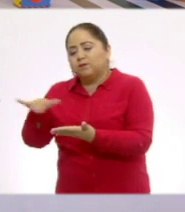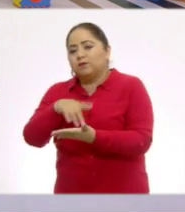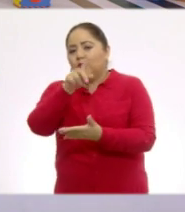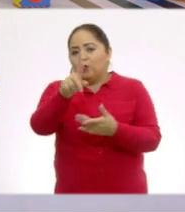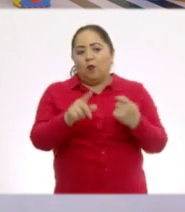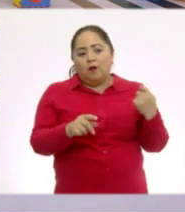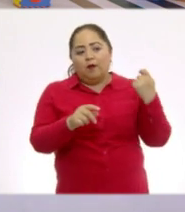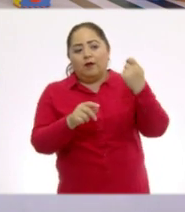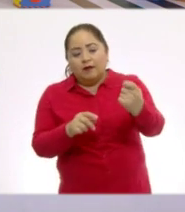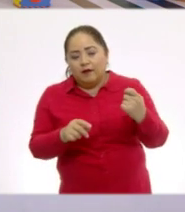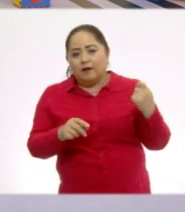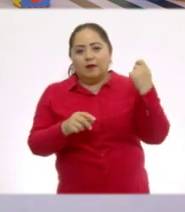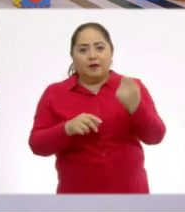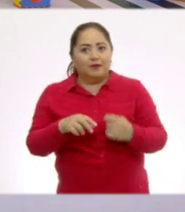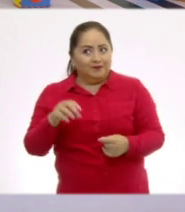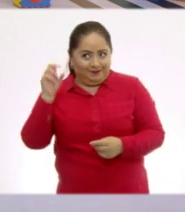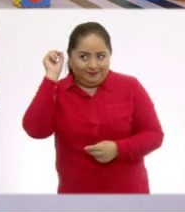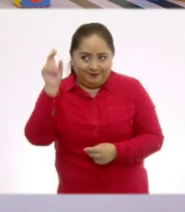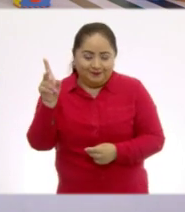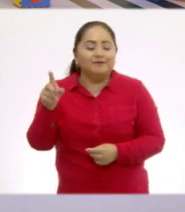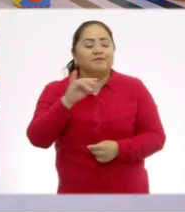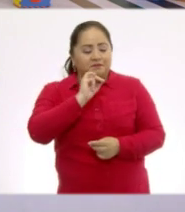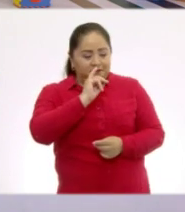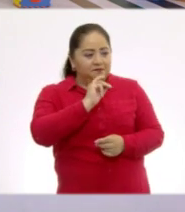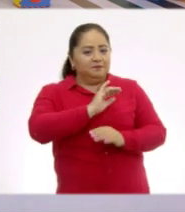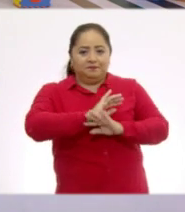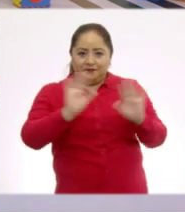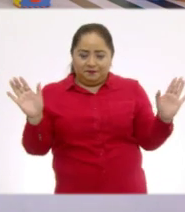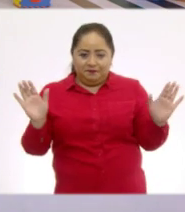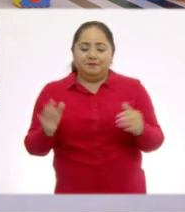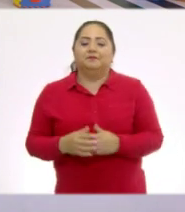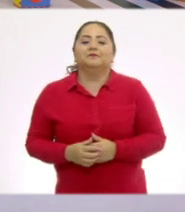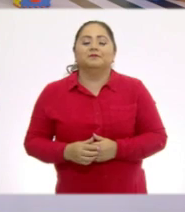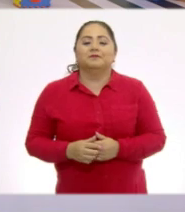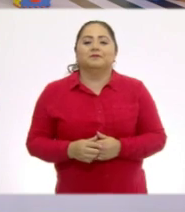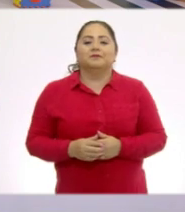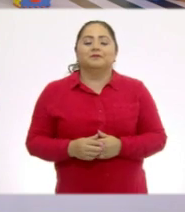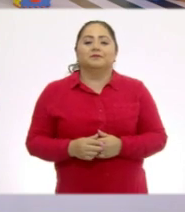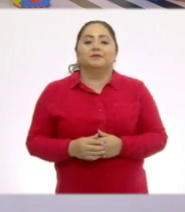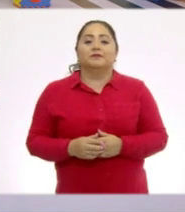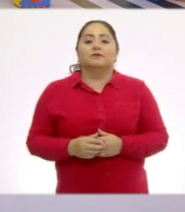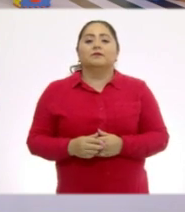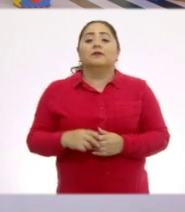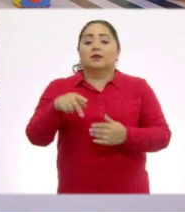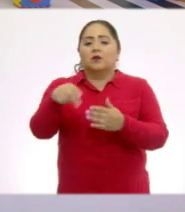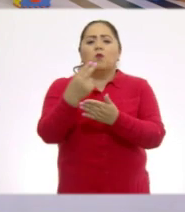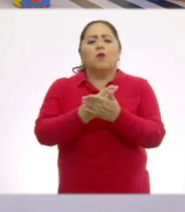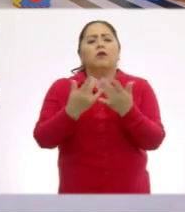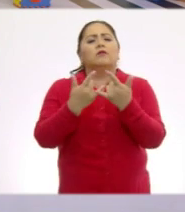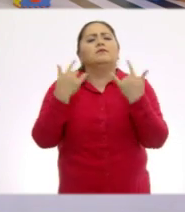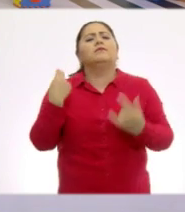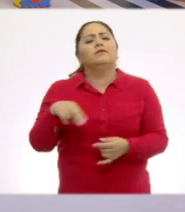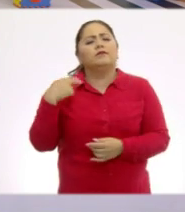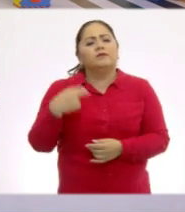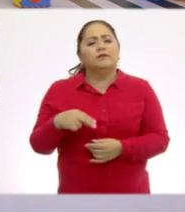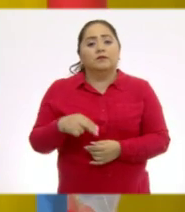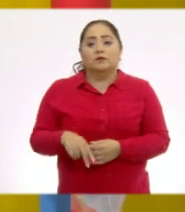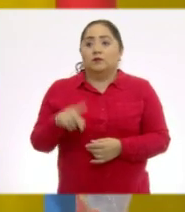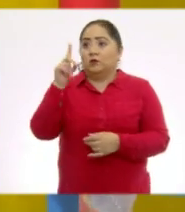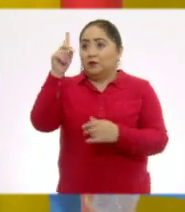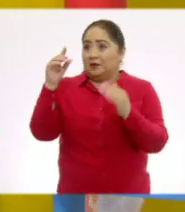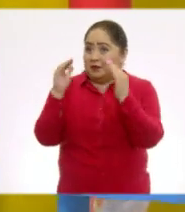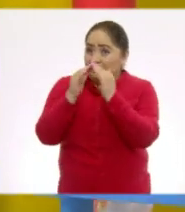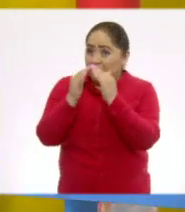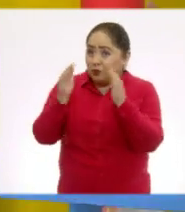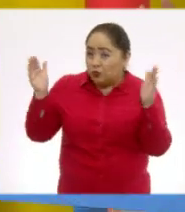el cuento. ¿Te parece? Va. Aquí están unas imágenes. ¿Listo? Y el cuento se llama En una casa